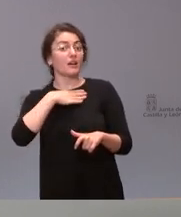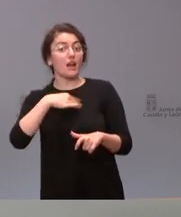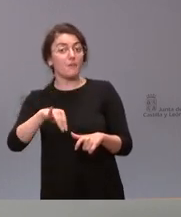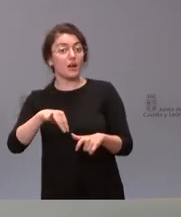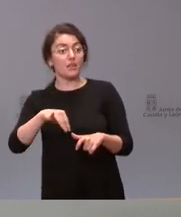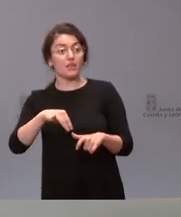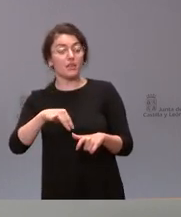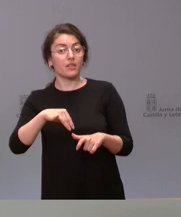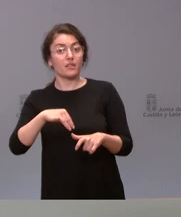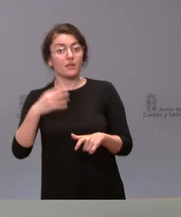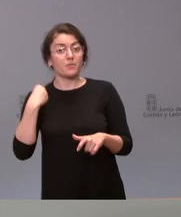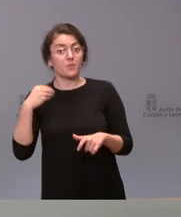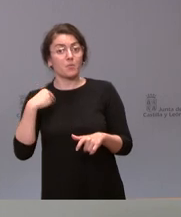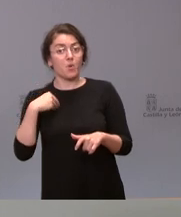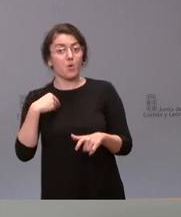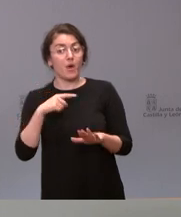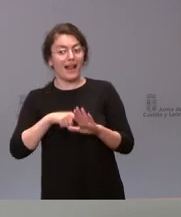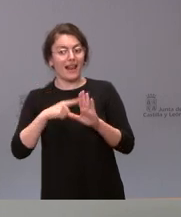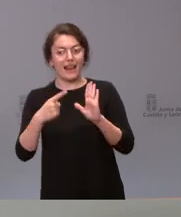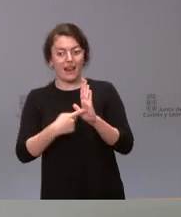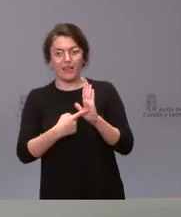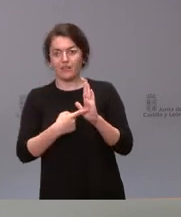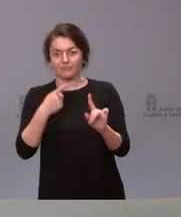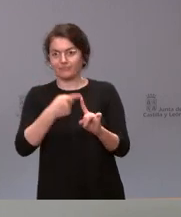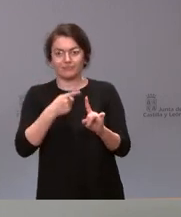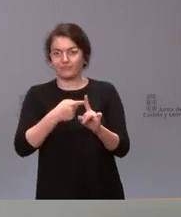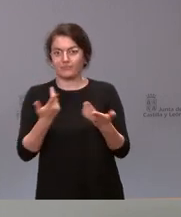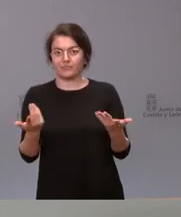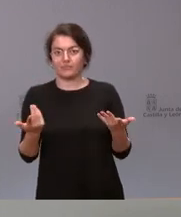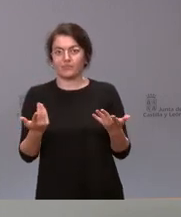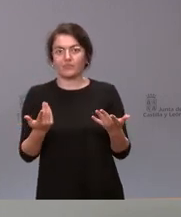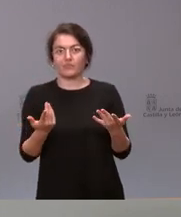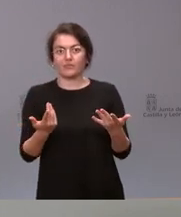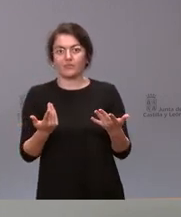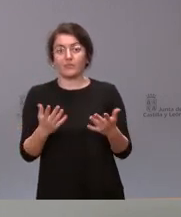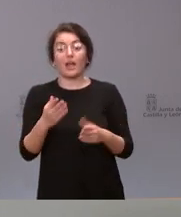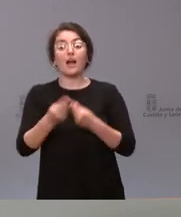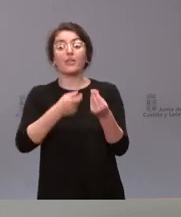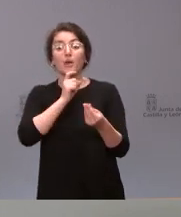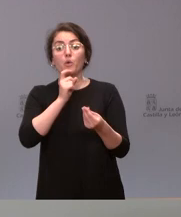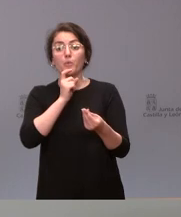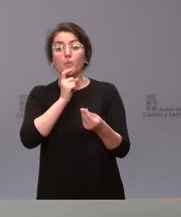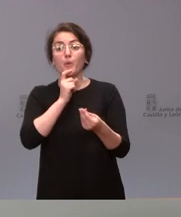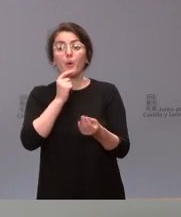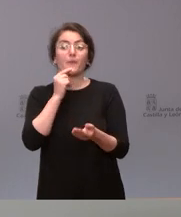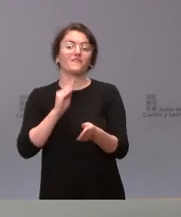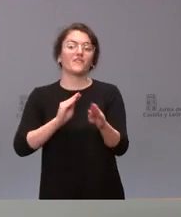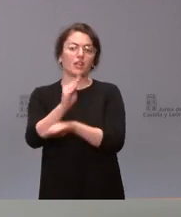de lo reconocido en la norma con financiación pública. es también lo que estamos haciendo para las mujeres de Soria.